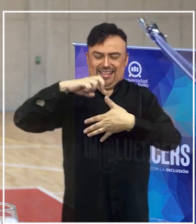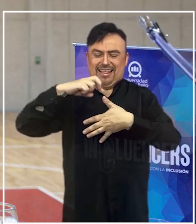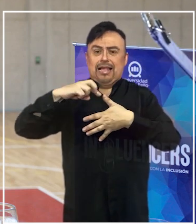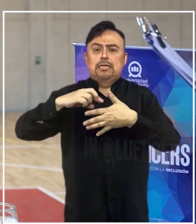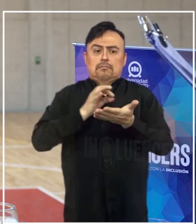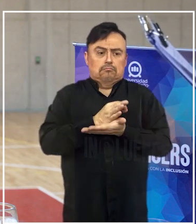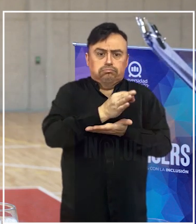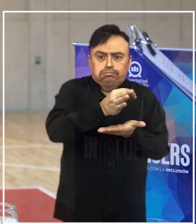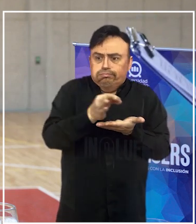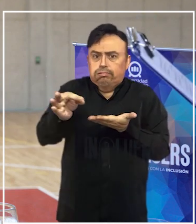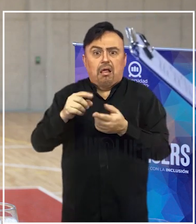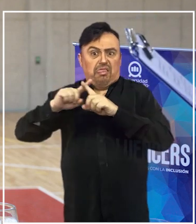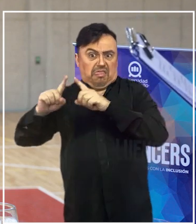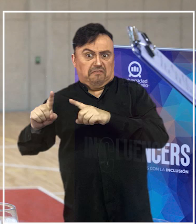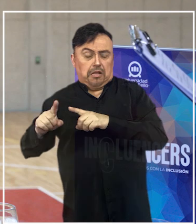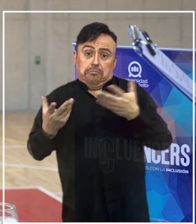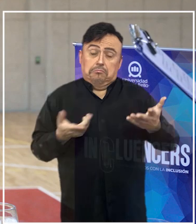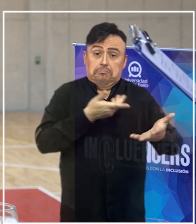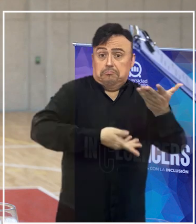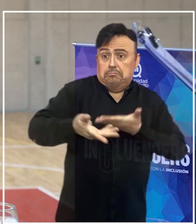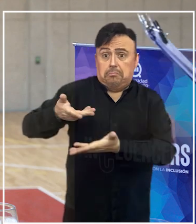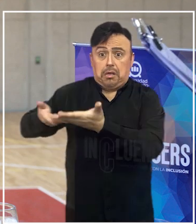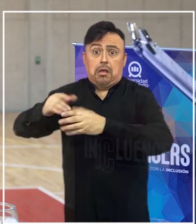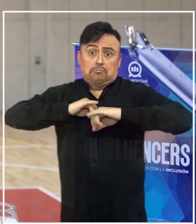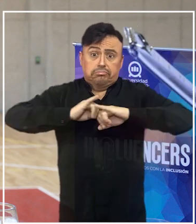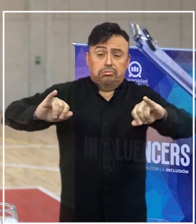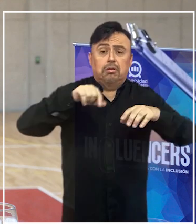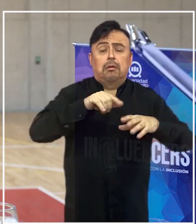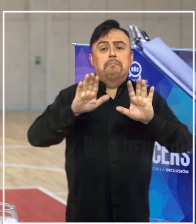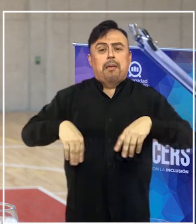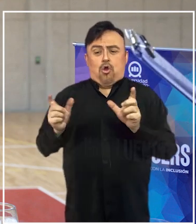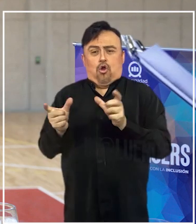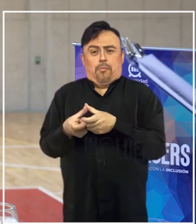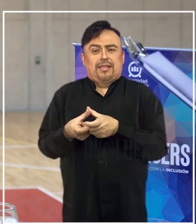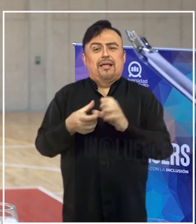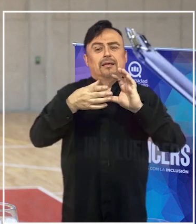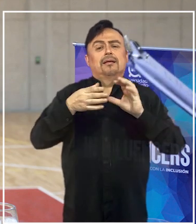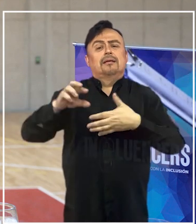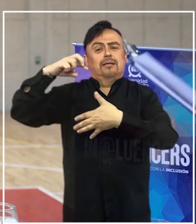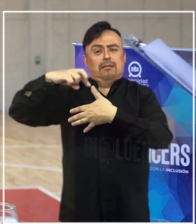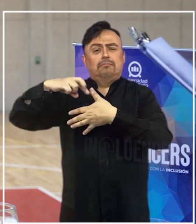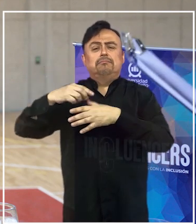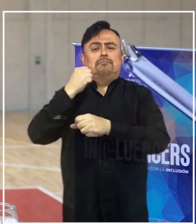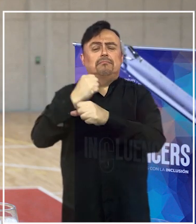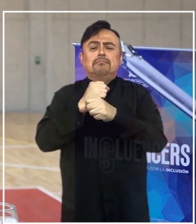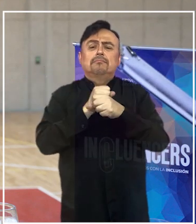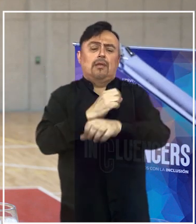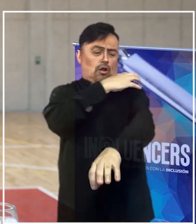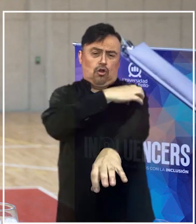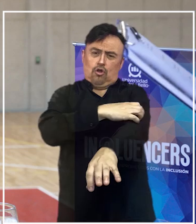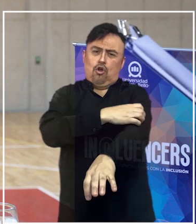disciplinas. Segundo, que el mismo Comité Paralímpico ha estado también trabajando con gobiernos regionales y